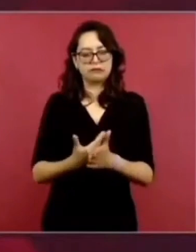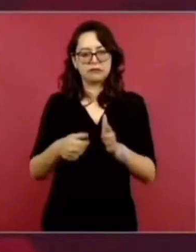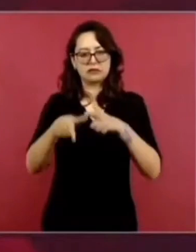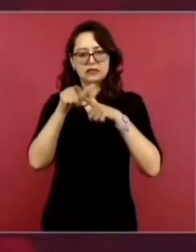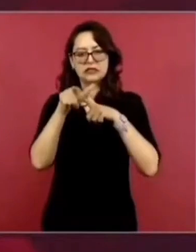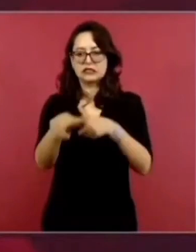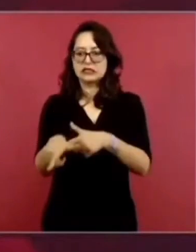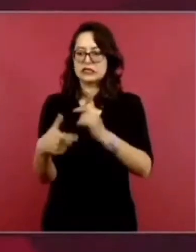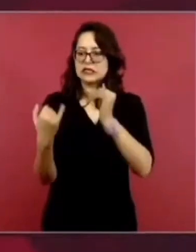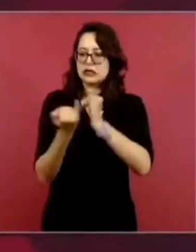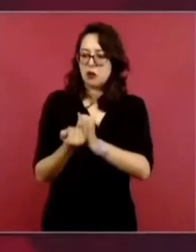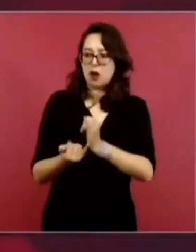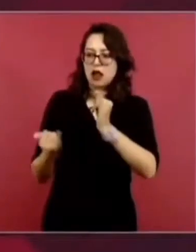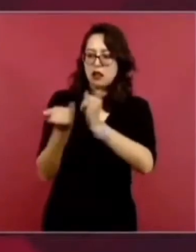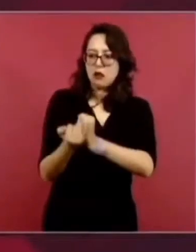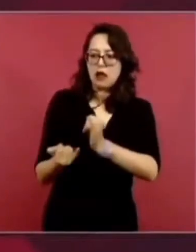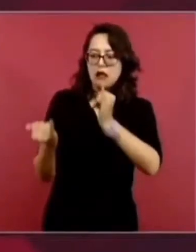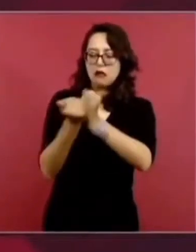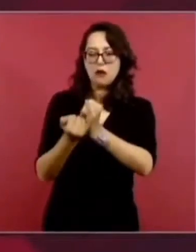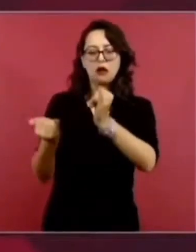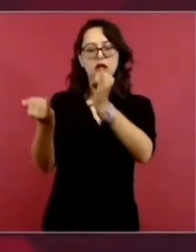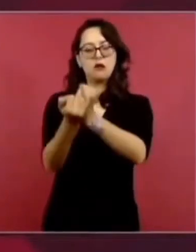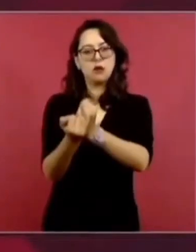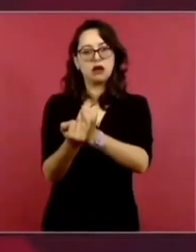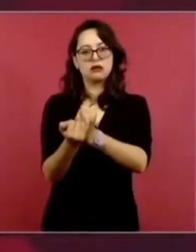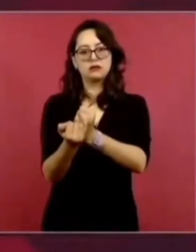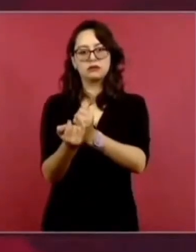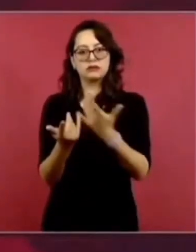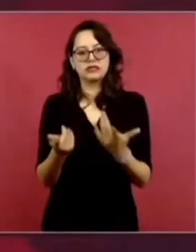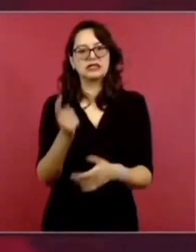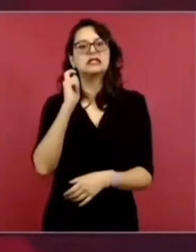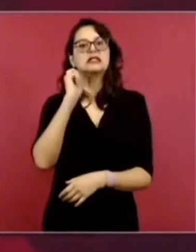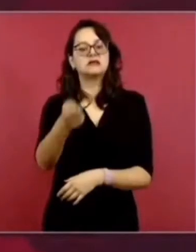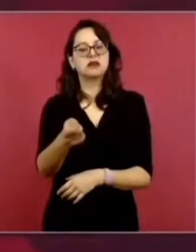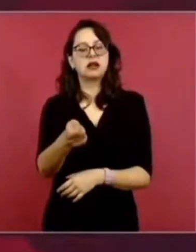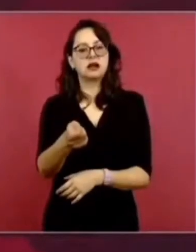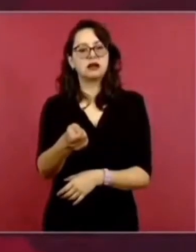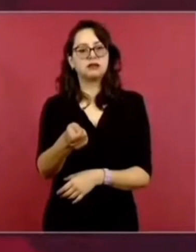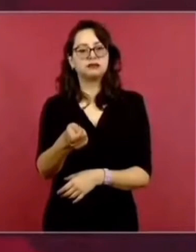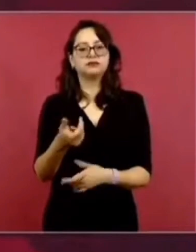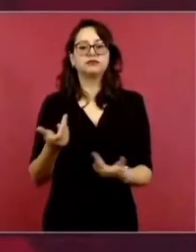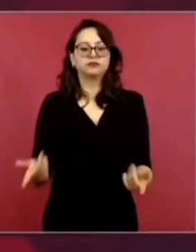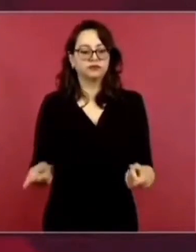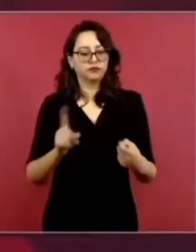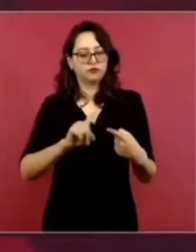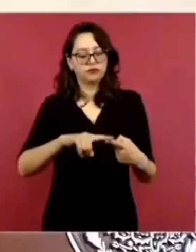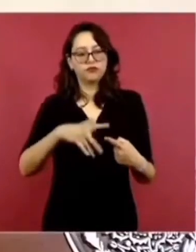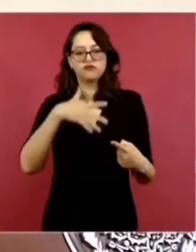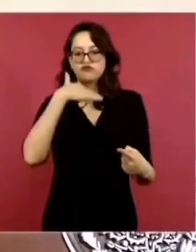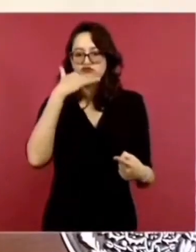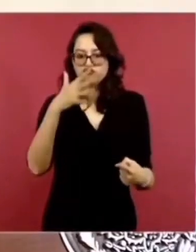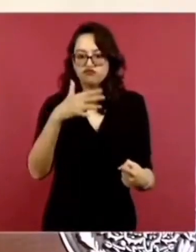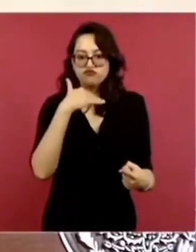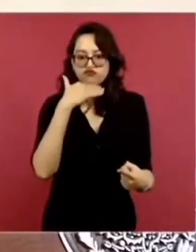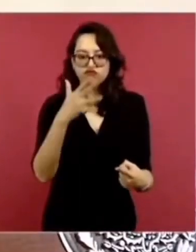pues es estar a favor de la corrupción,